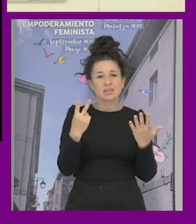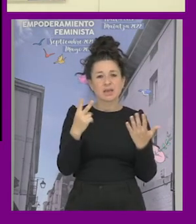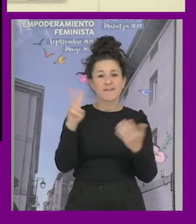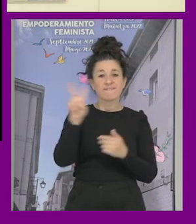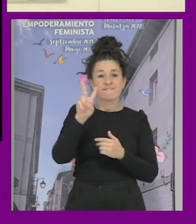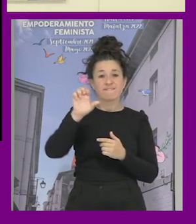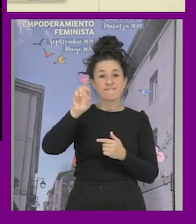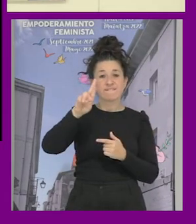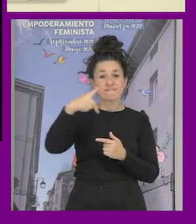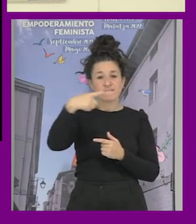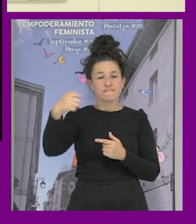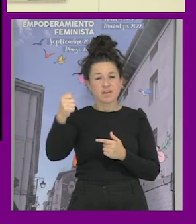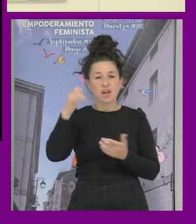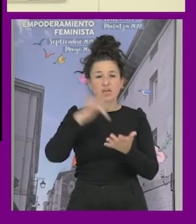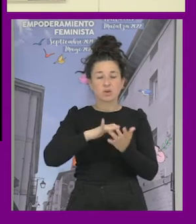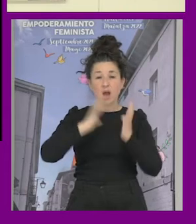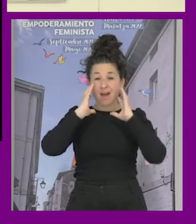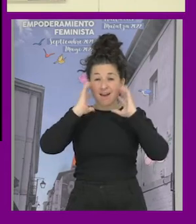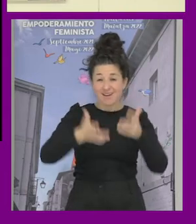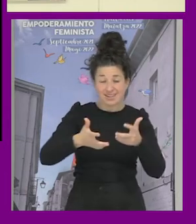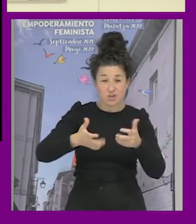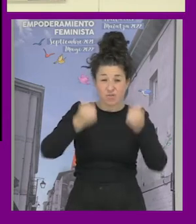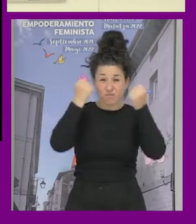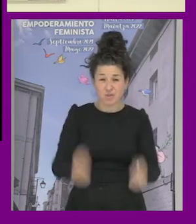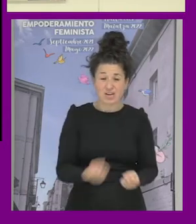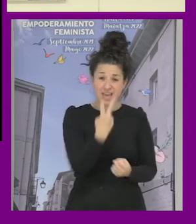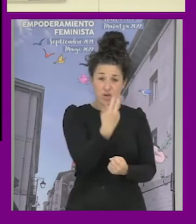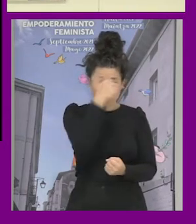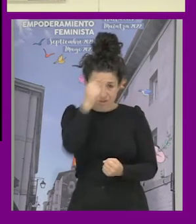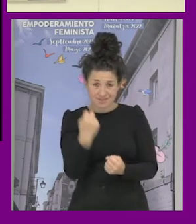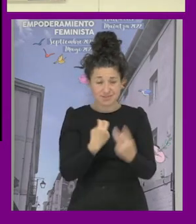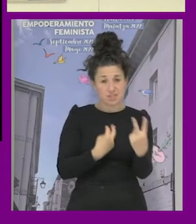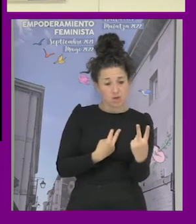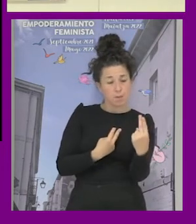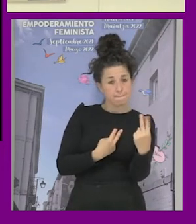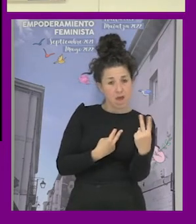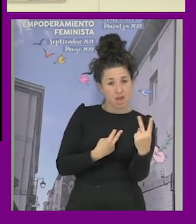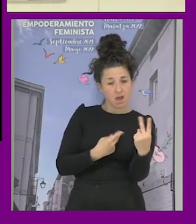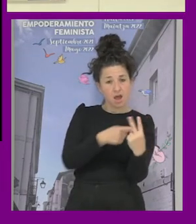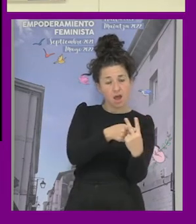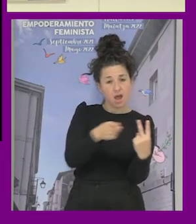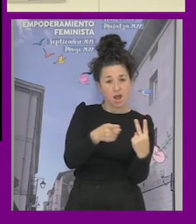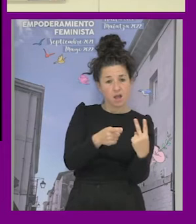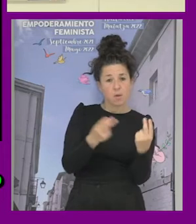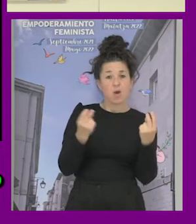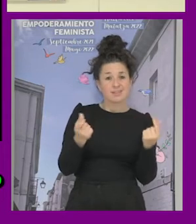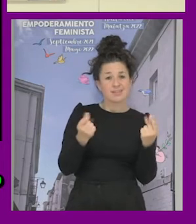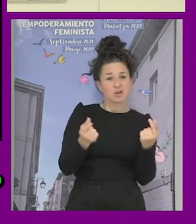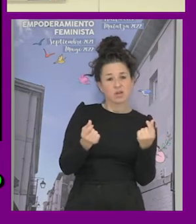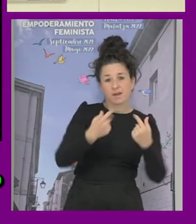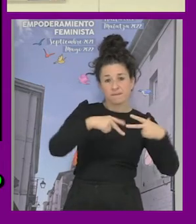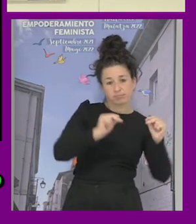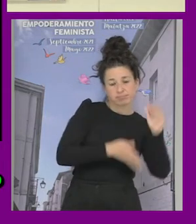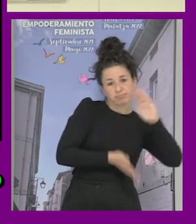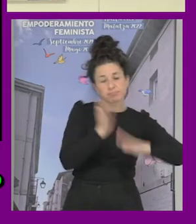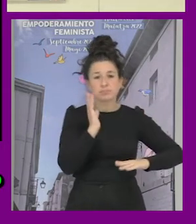hubo una agresión brutal a dos chicos que que eran pareja y que salían de una discoteca verga es un pueblo